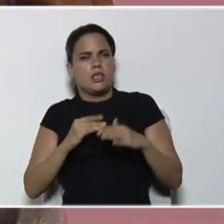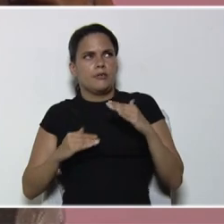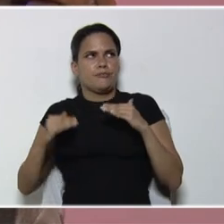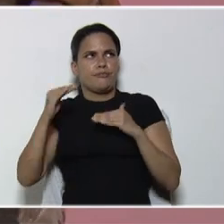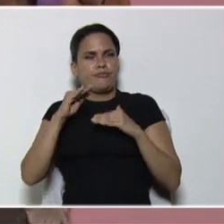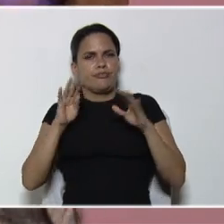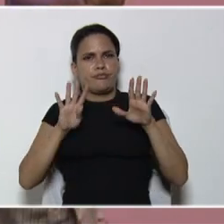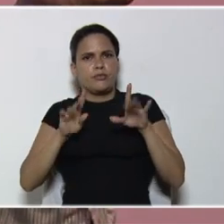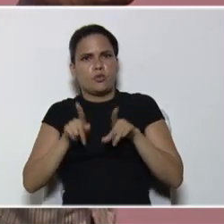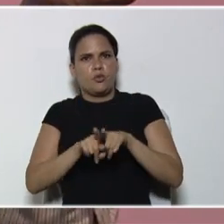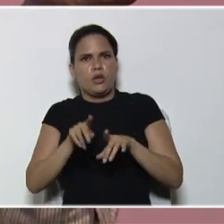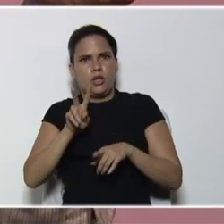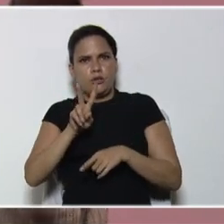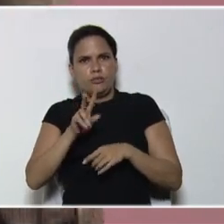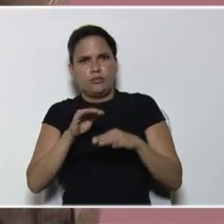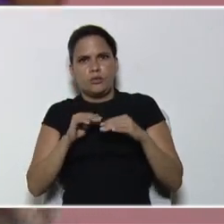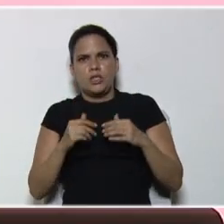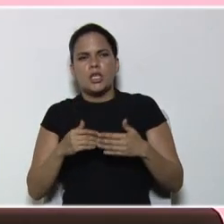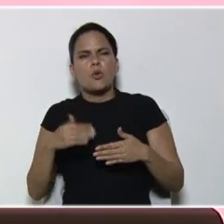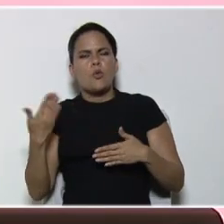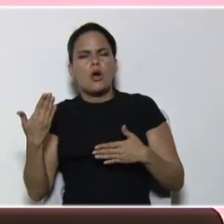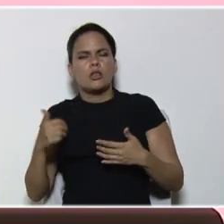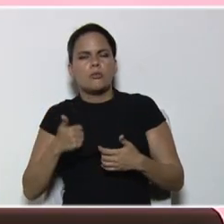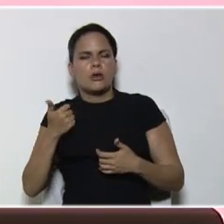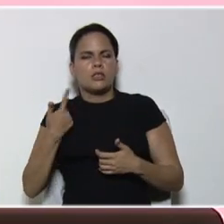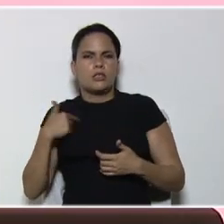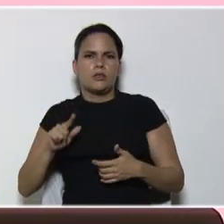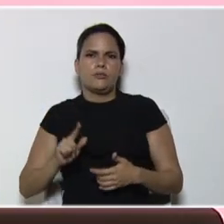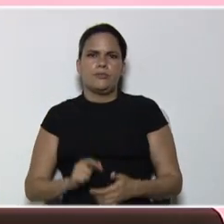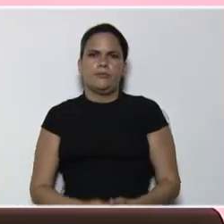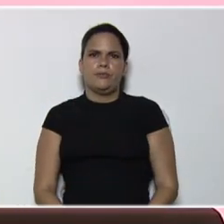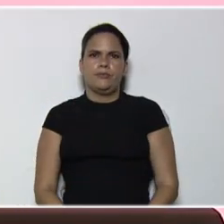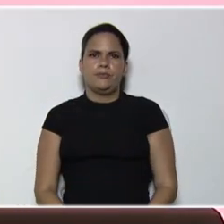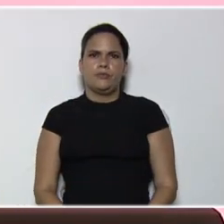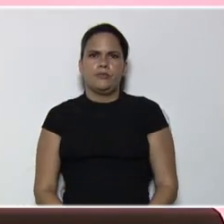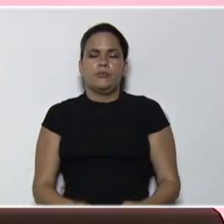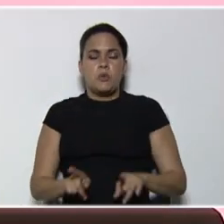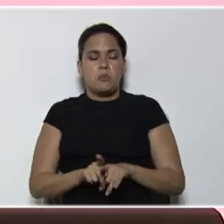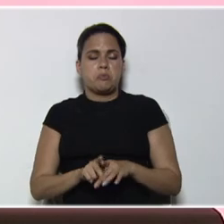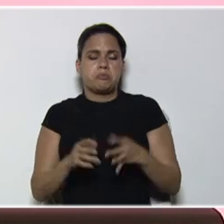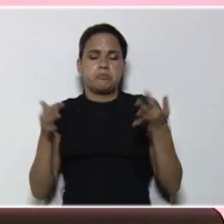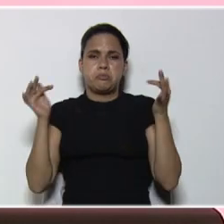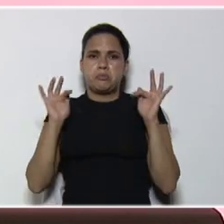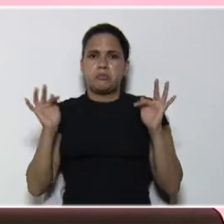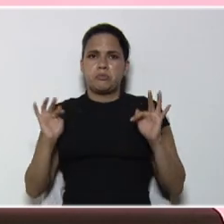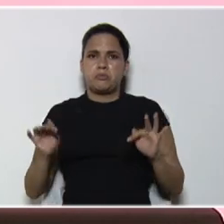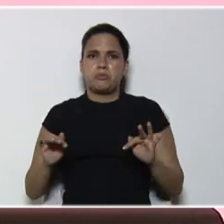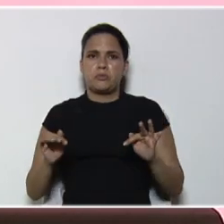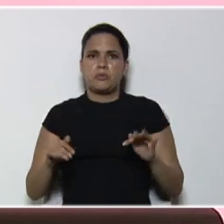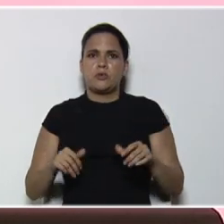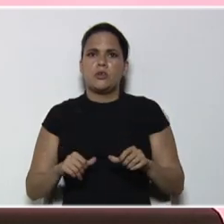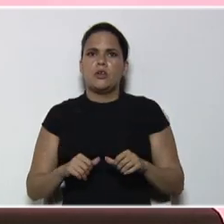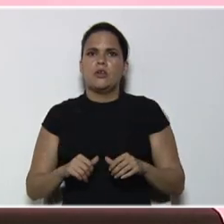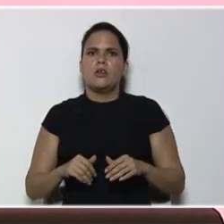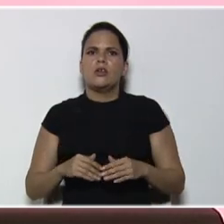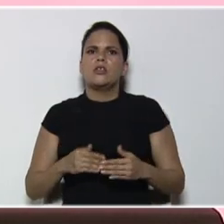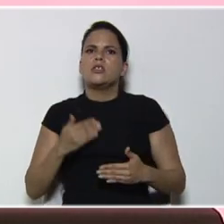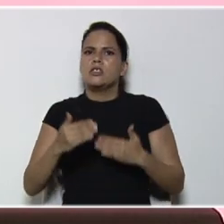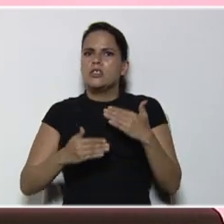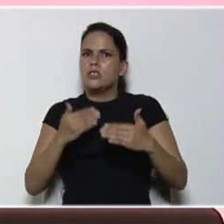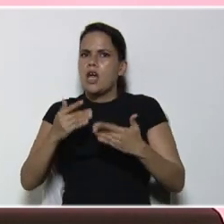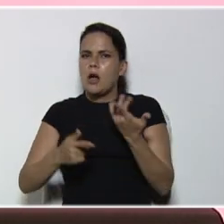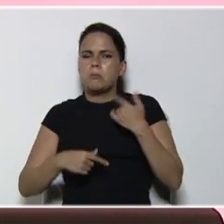es igual, a 2, muy bien, de esta forma, continuamos con, el